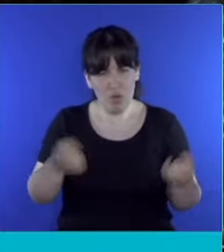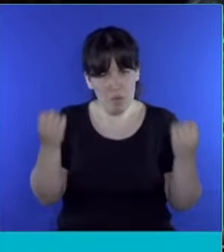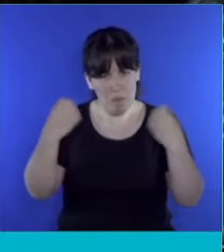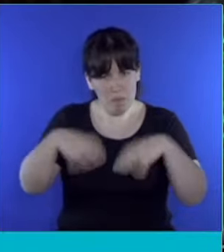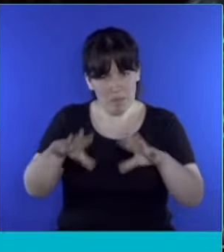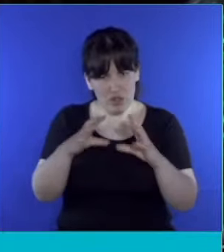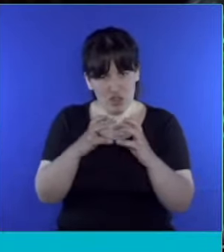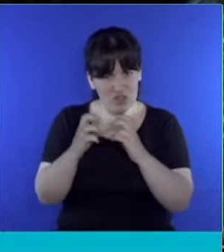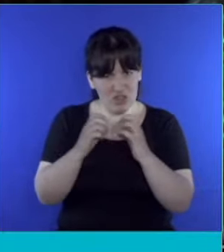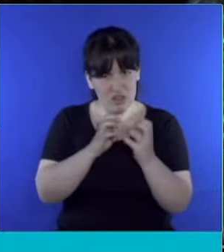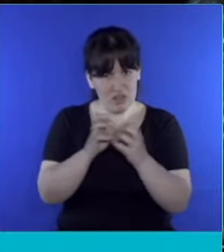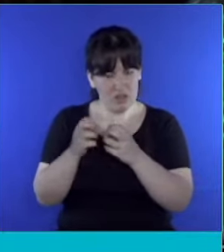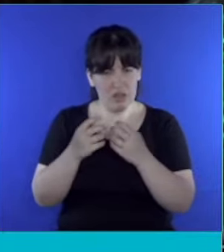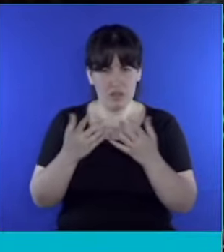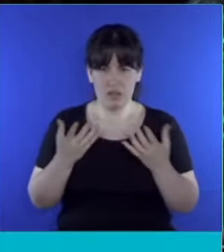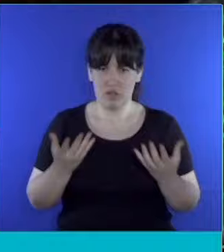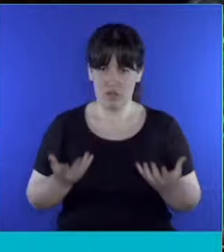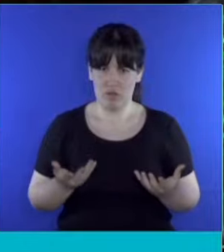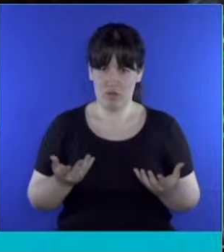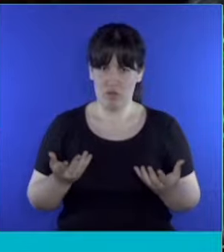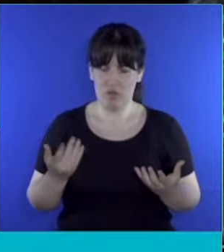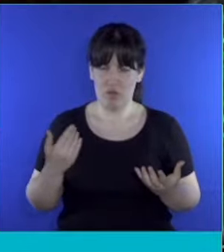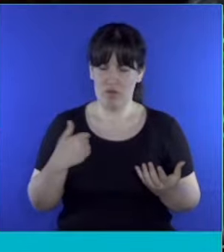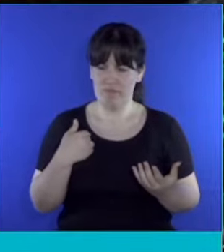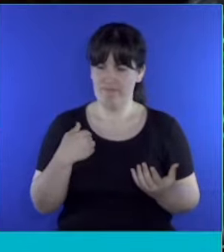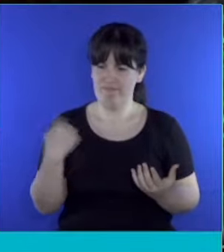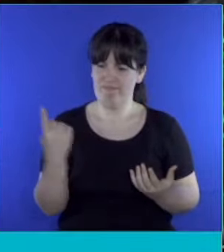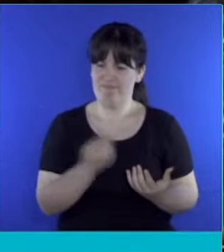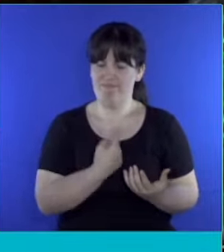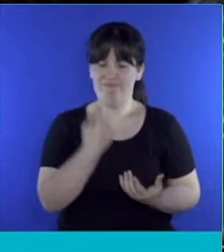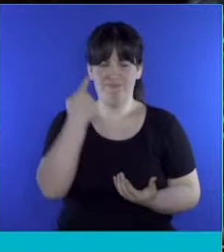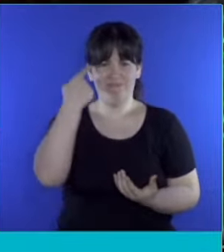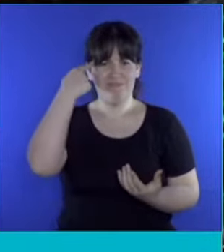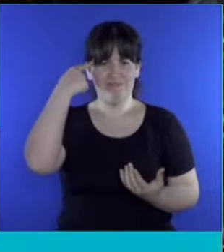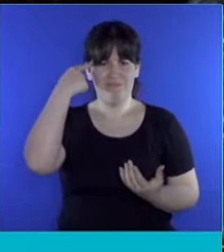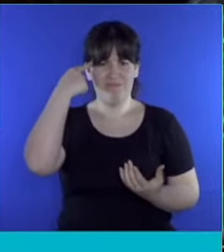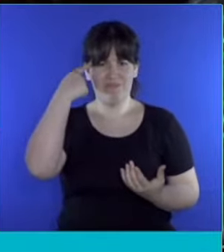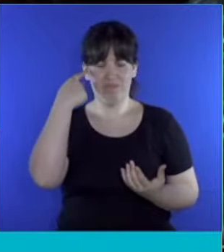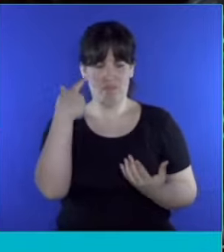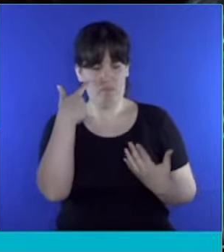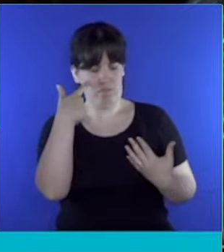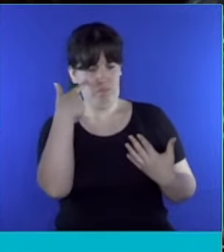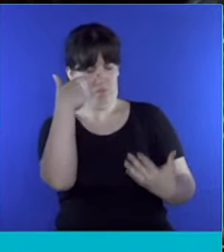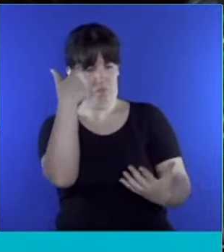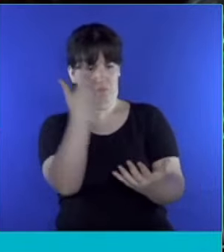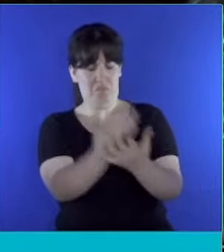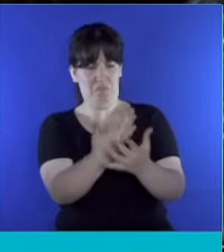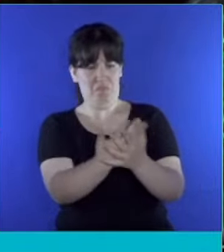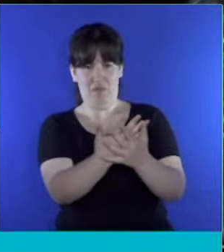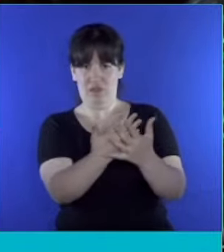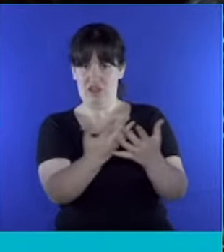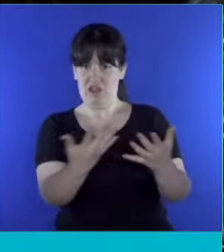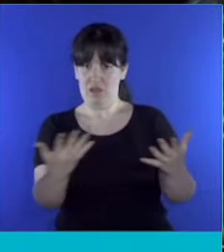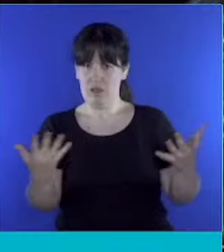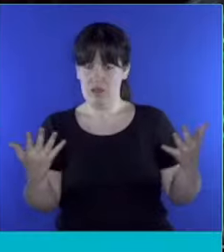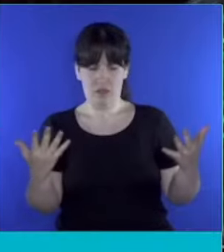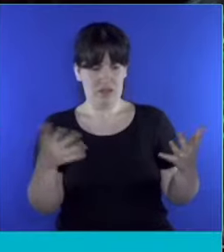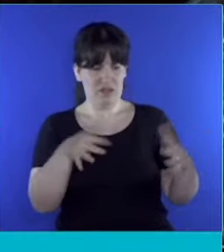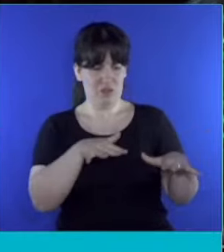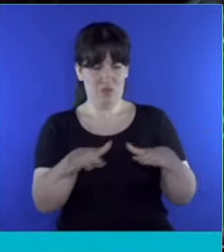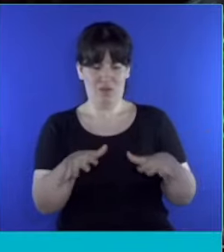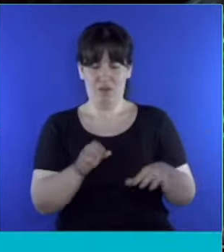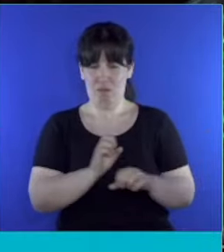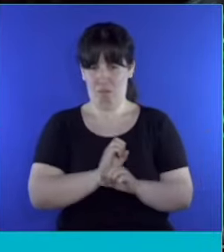inicio de esta sesión, donde a nuestro juicio fuimos testigos tal vez de la versión más